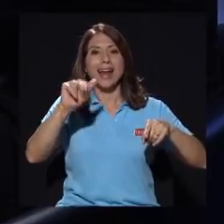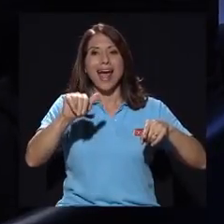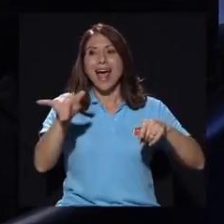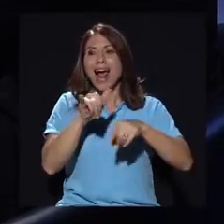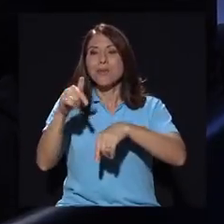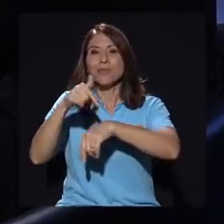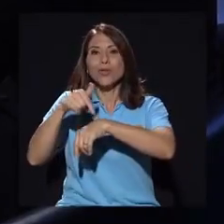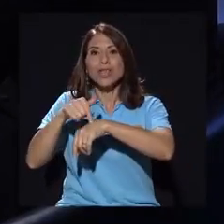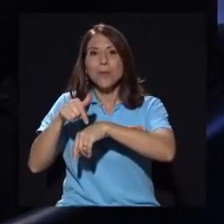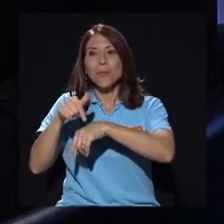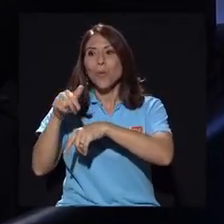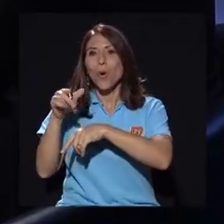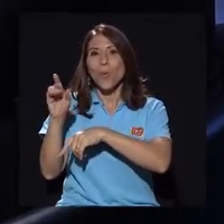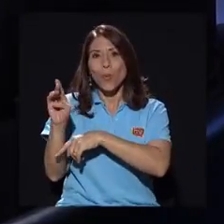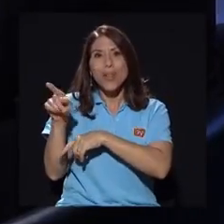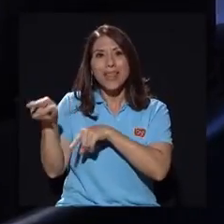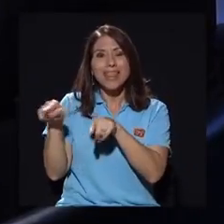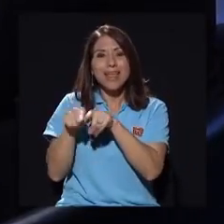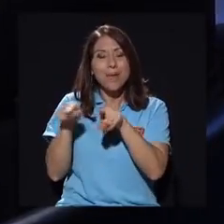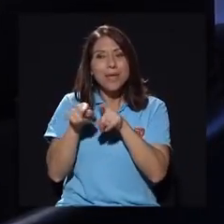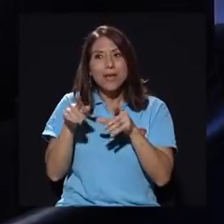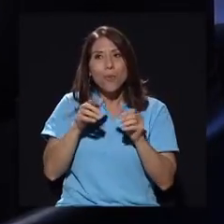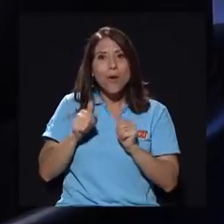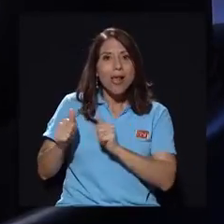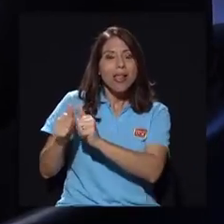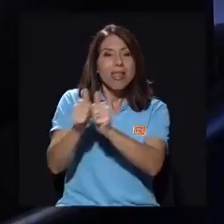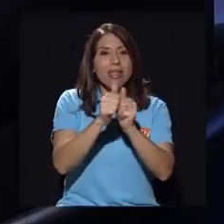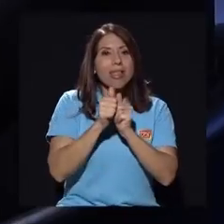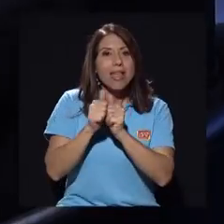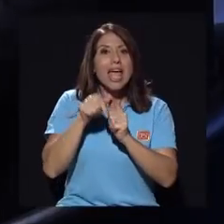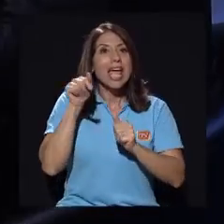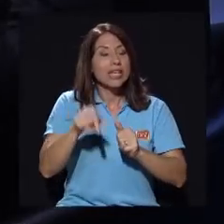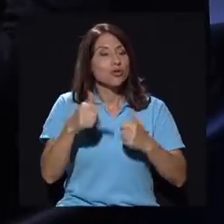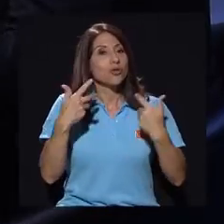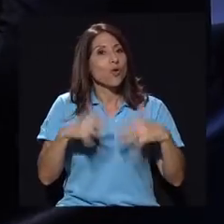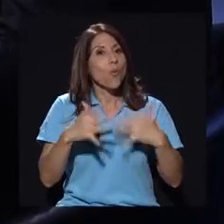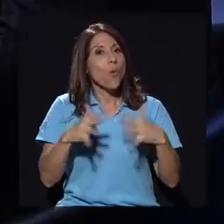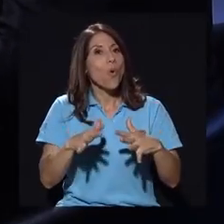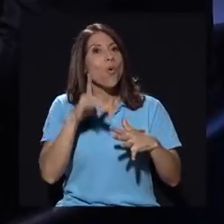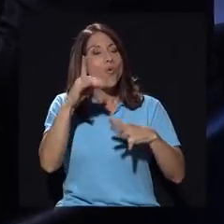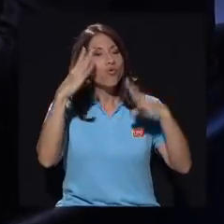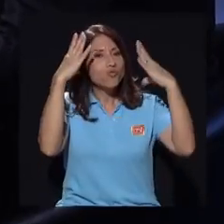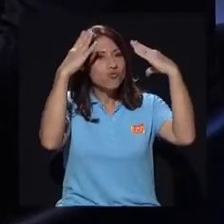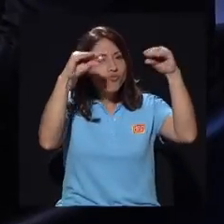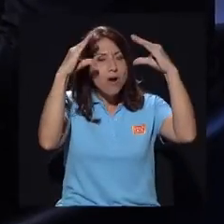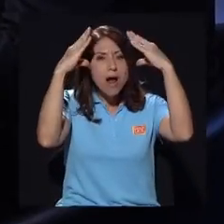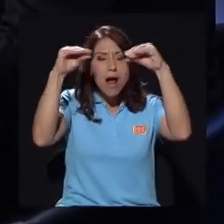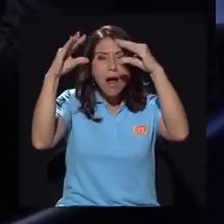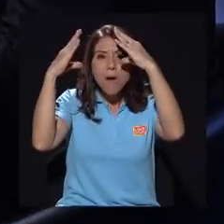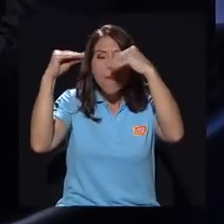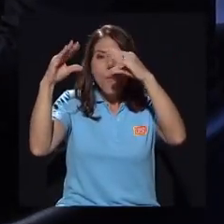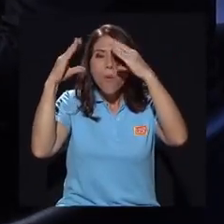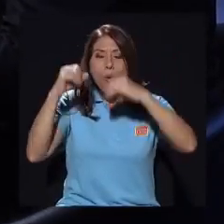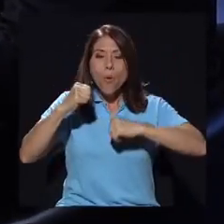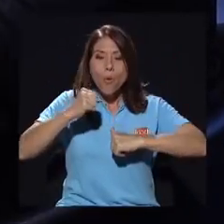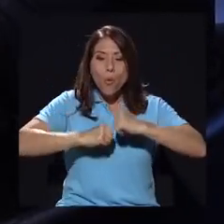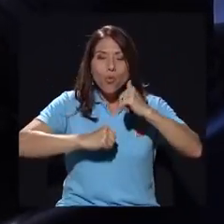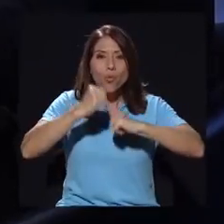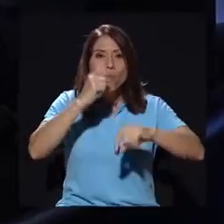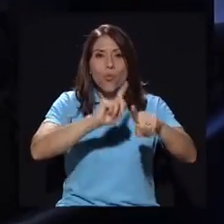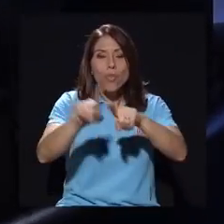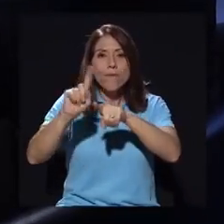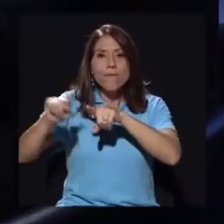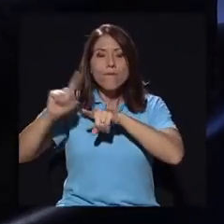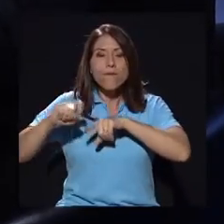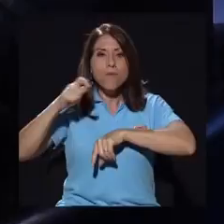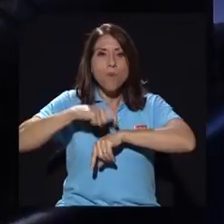reportajes, esto es un reportaje, si lo quisiéramos ver así, como un gran reportaje que se ha construido a partir de